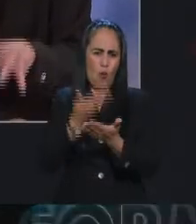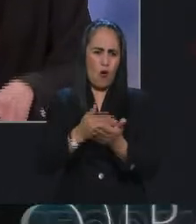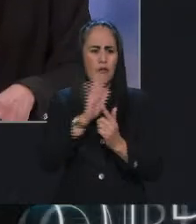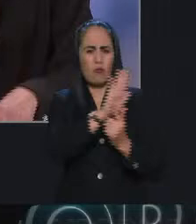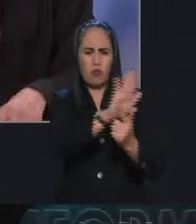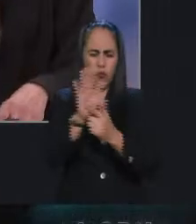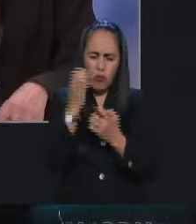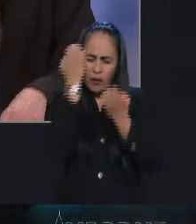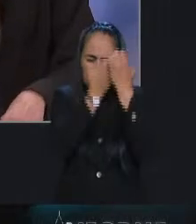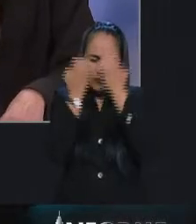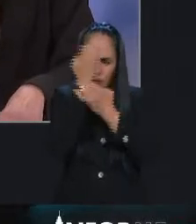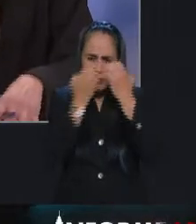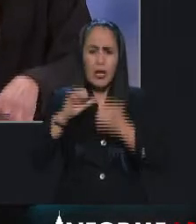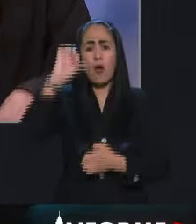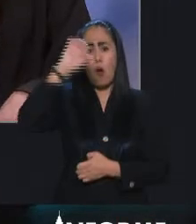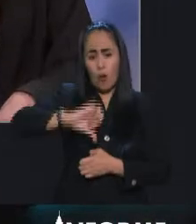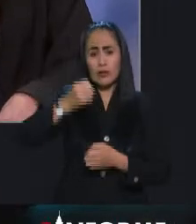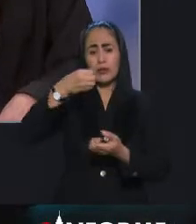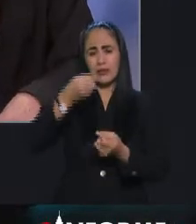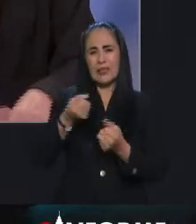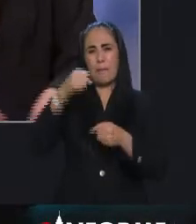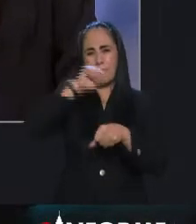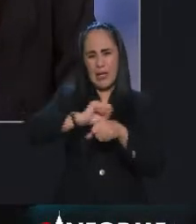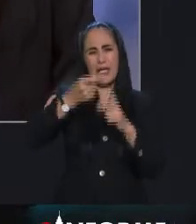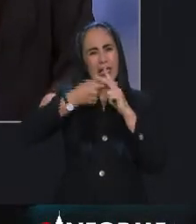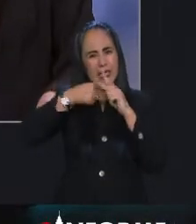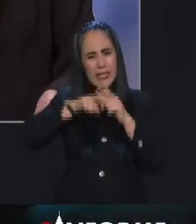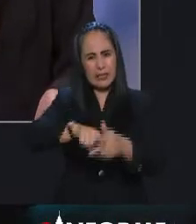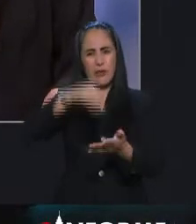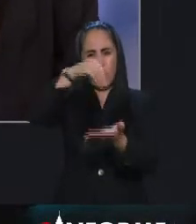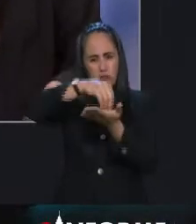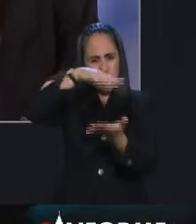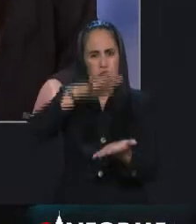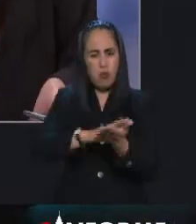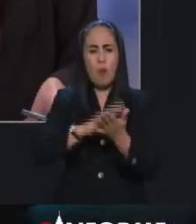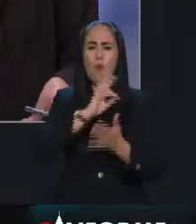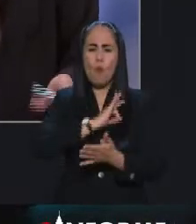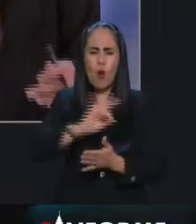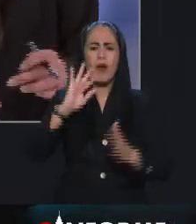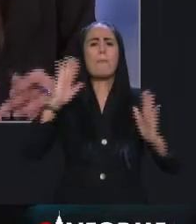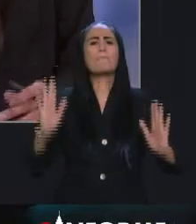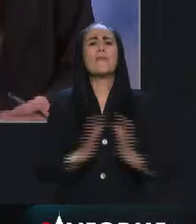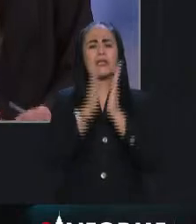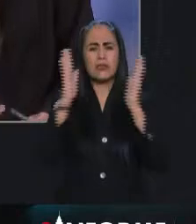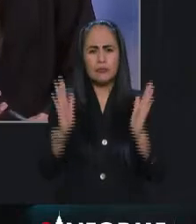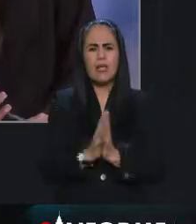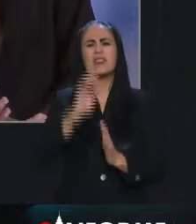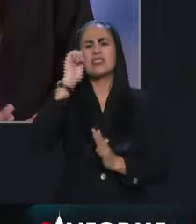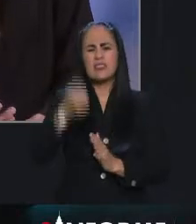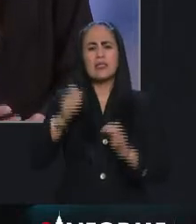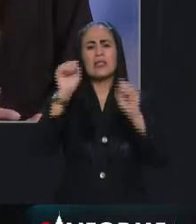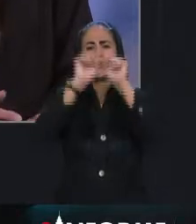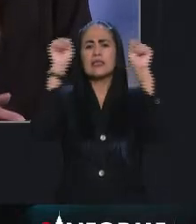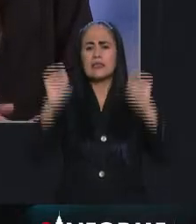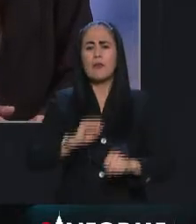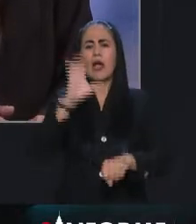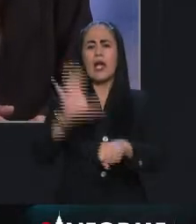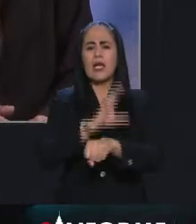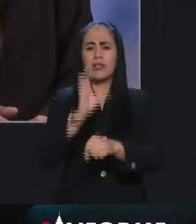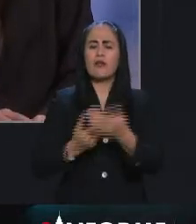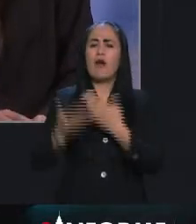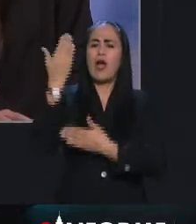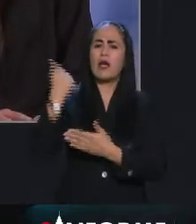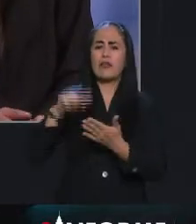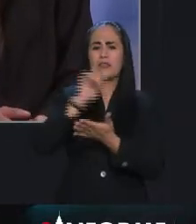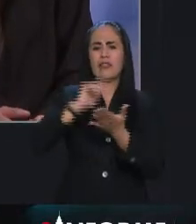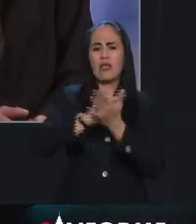arrancó ya el registro para participar en este ejercicio en donde se va a discutir el sistema eléctrico que dejó la reforma 2013,